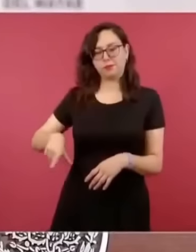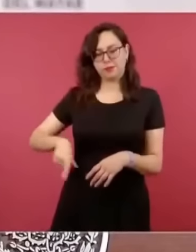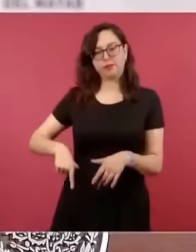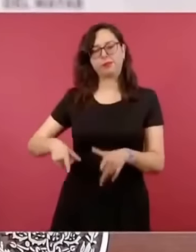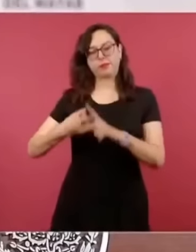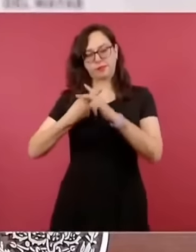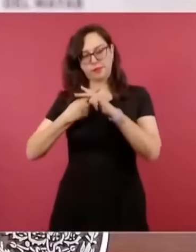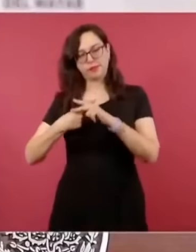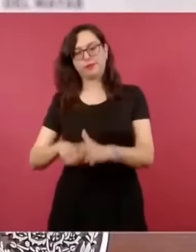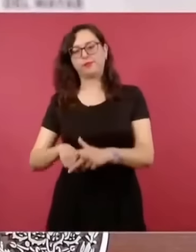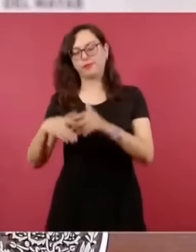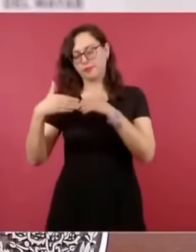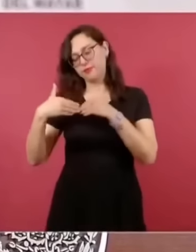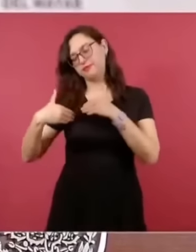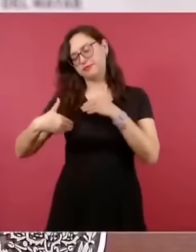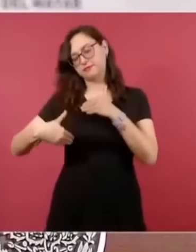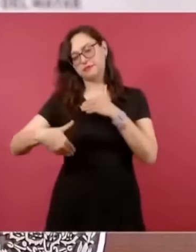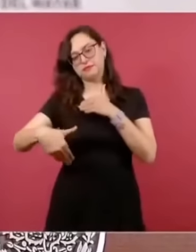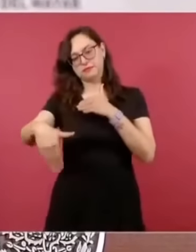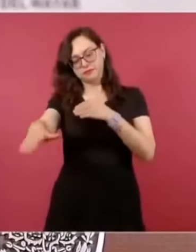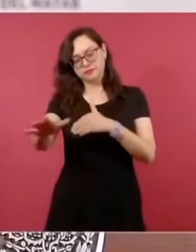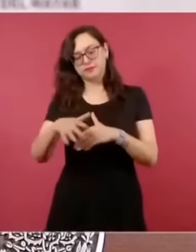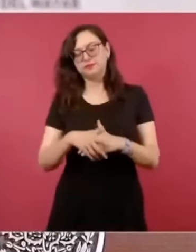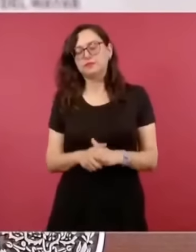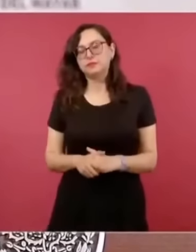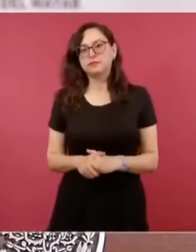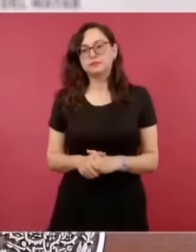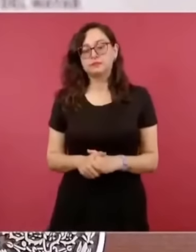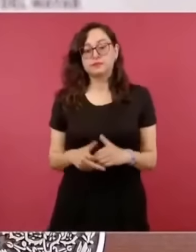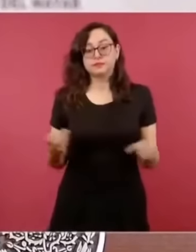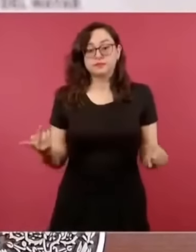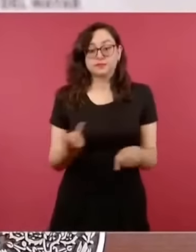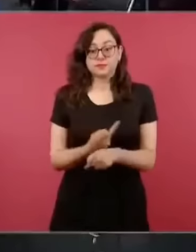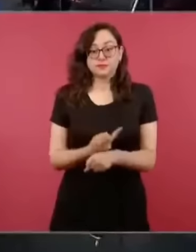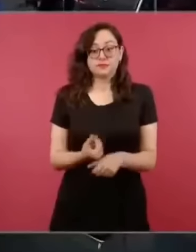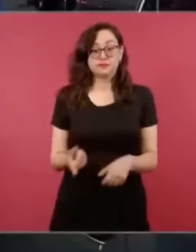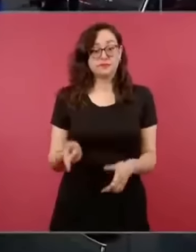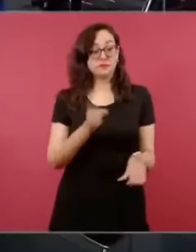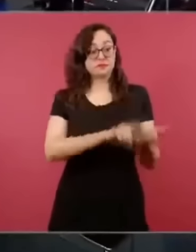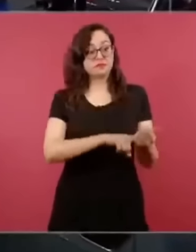contabilidad y quedaron debiendo